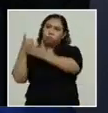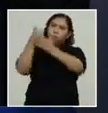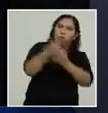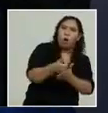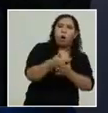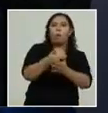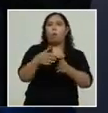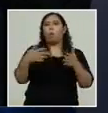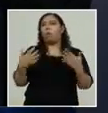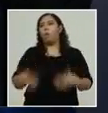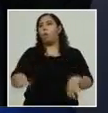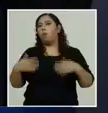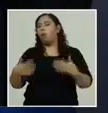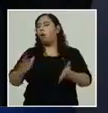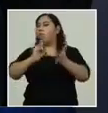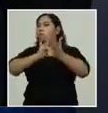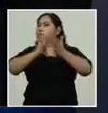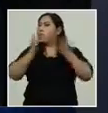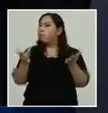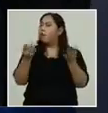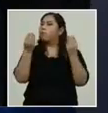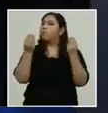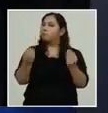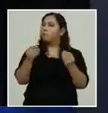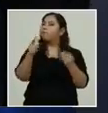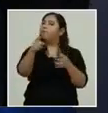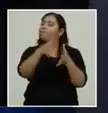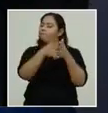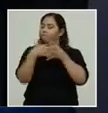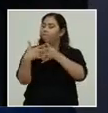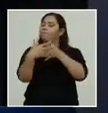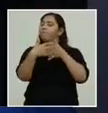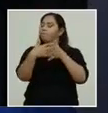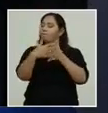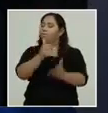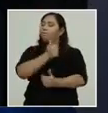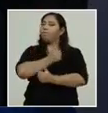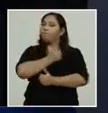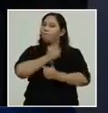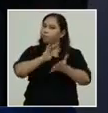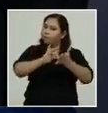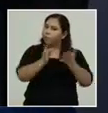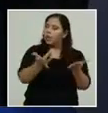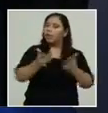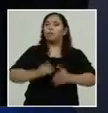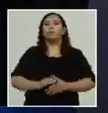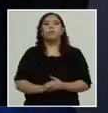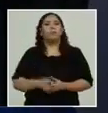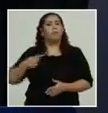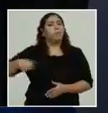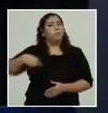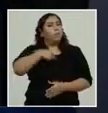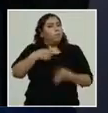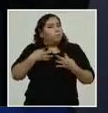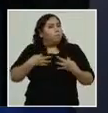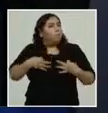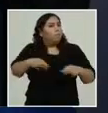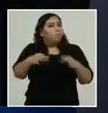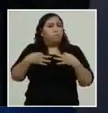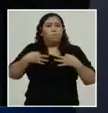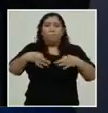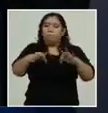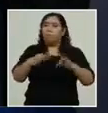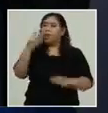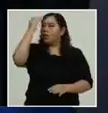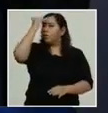dirigido y quiero agradecerles de igual manera esperando también que sigamos con este esfuerzo sé que se predena que está